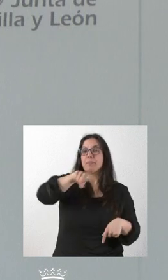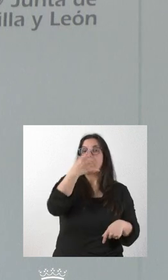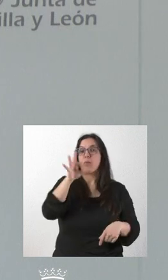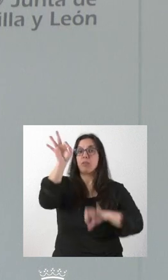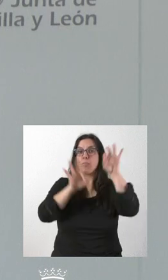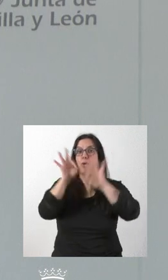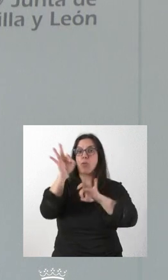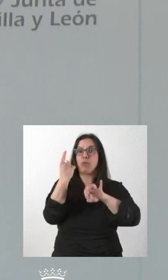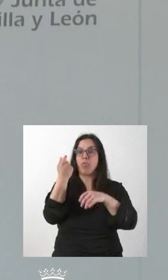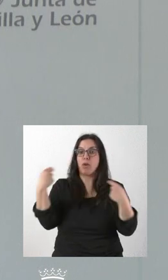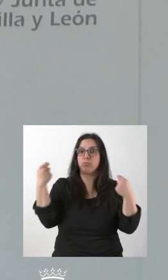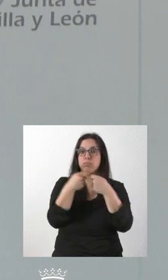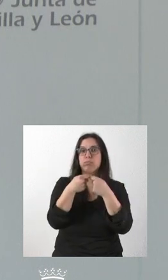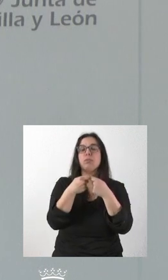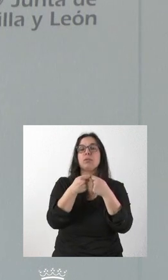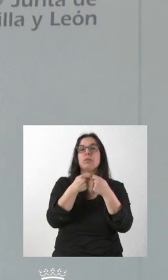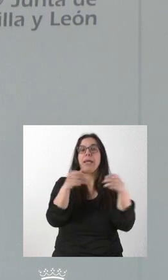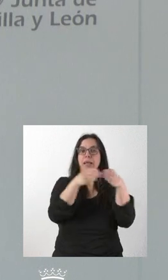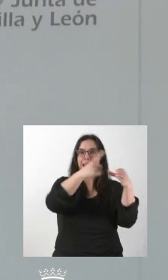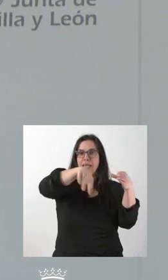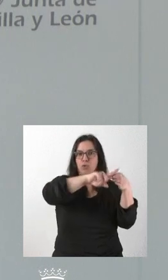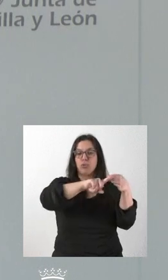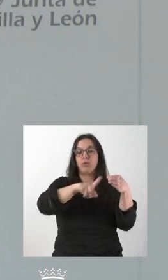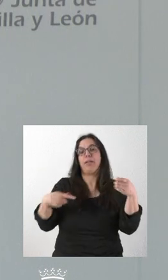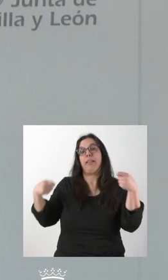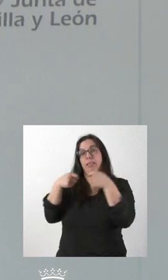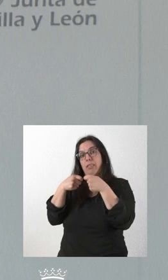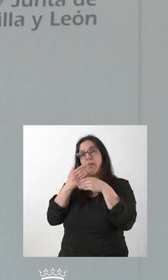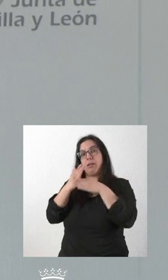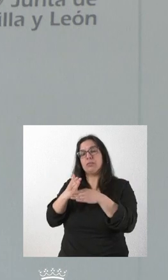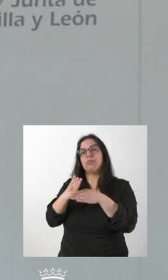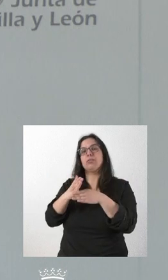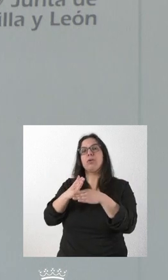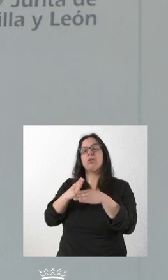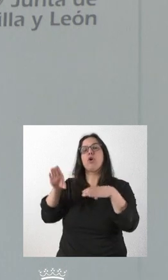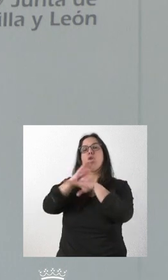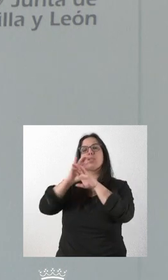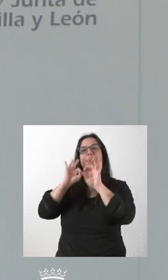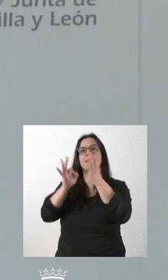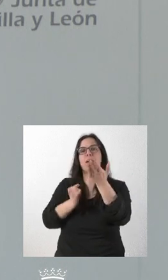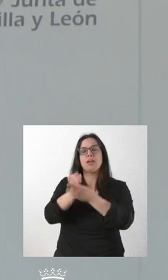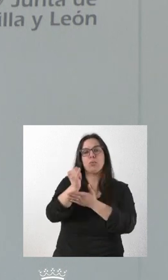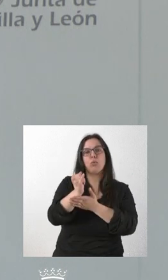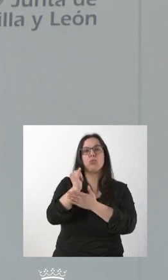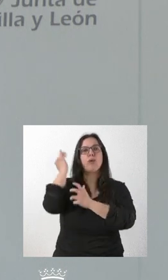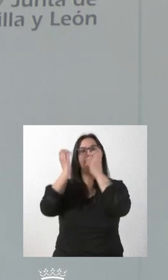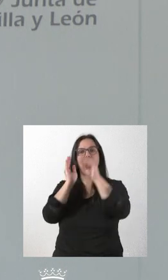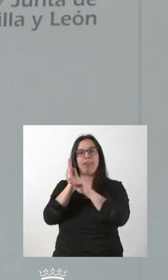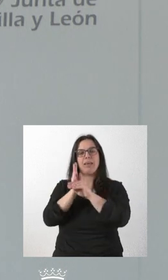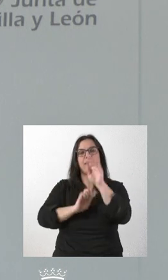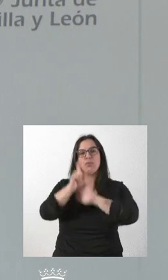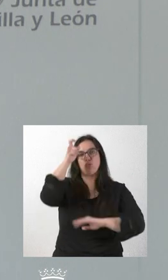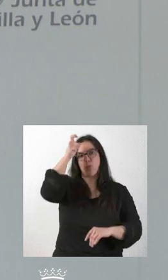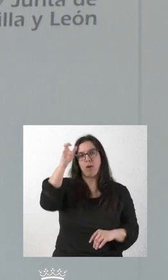financiación va a corresponder a las comunidades de regantes y el 50% restante se aportará por la Consejería de Agricultura, Ganadería y Desarrollo